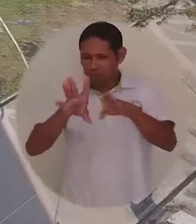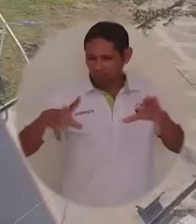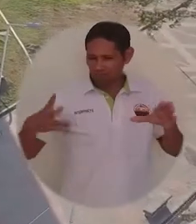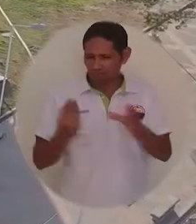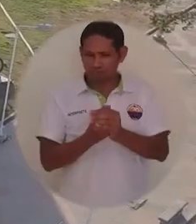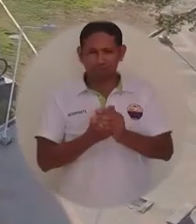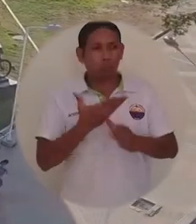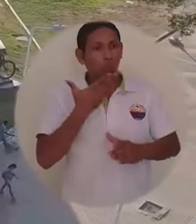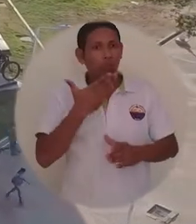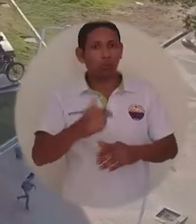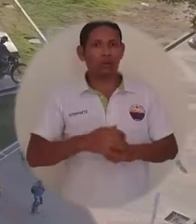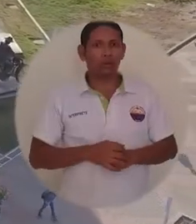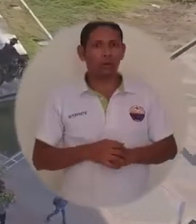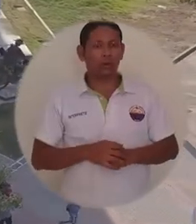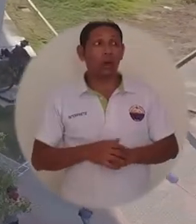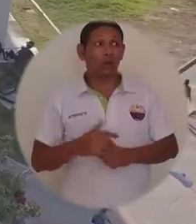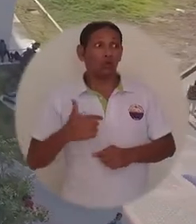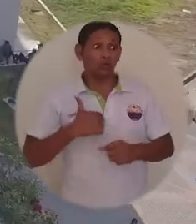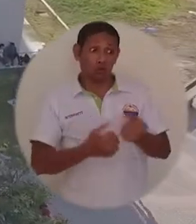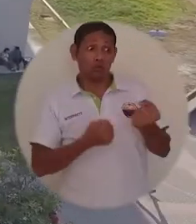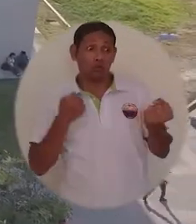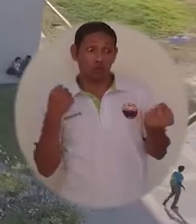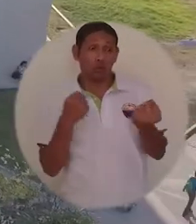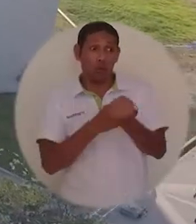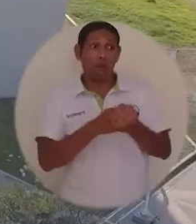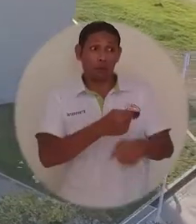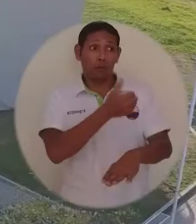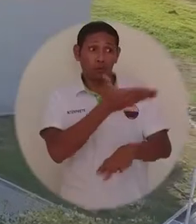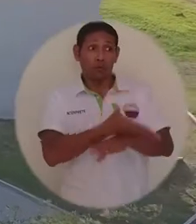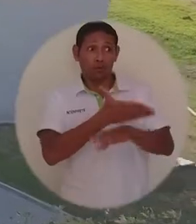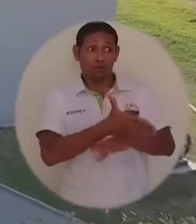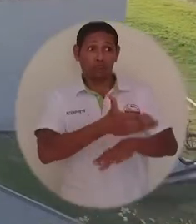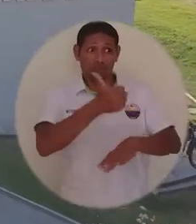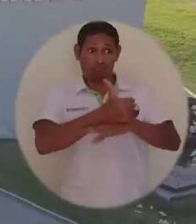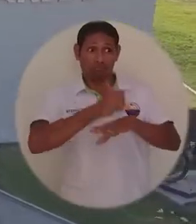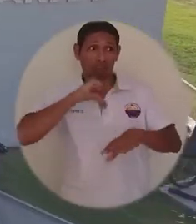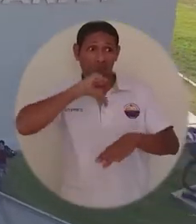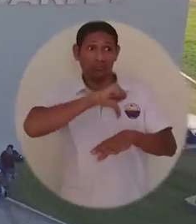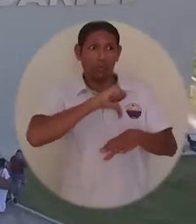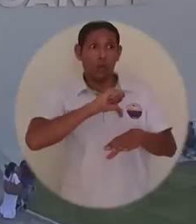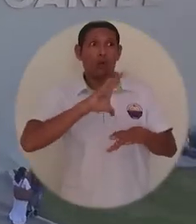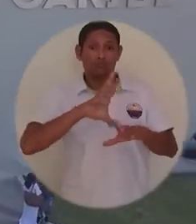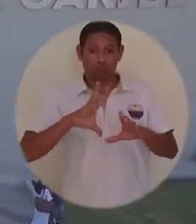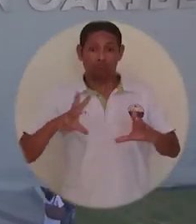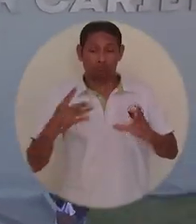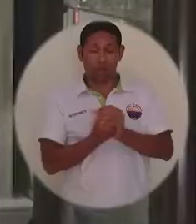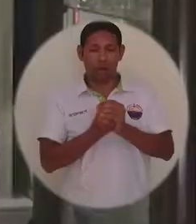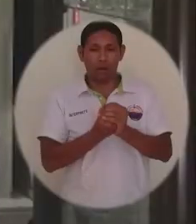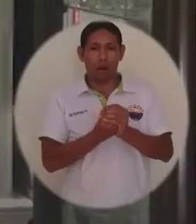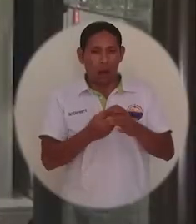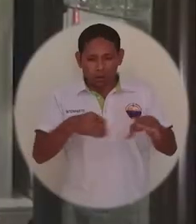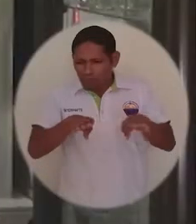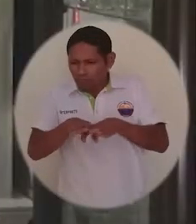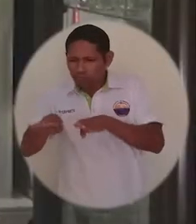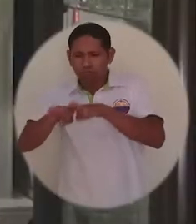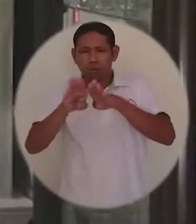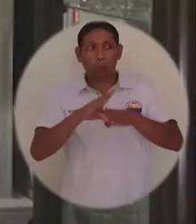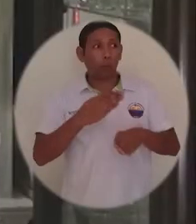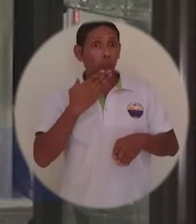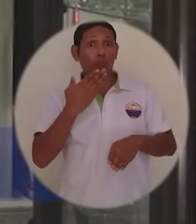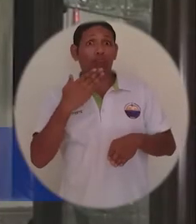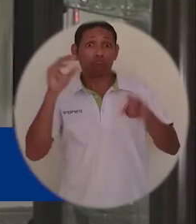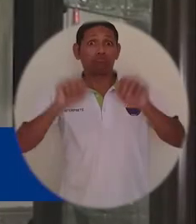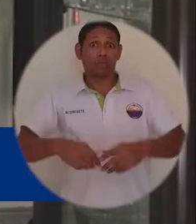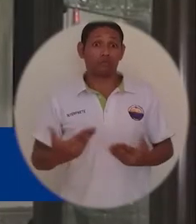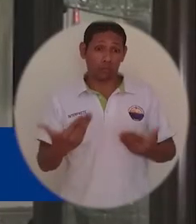sostenible para avanzar en la gratuidad. Apoyo a la propuesta del doctor Pablo Vera Salazar, una propuesta incluyente, equitativa